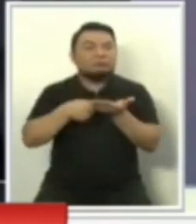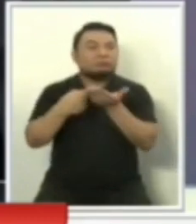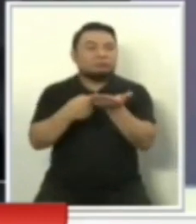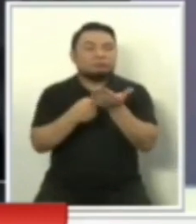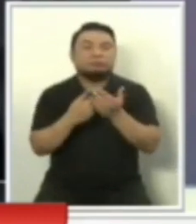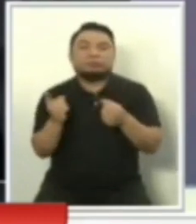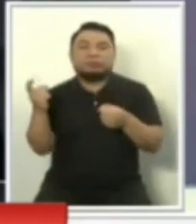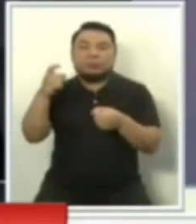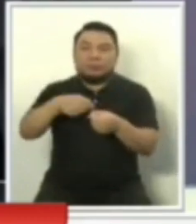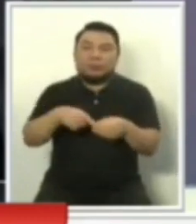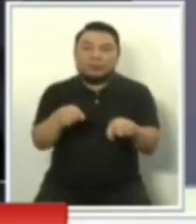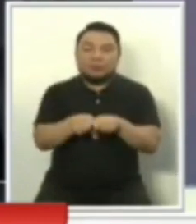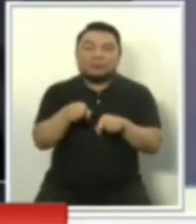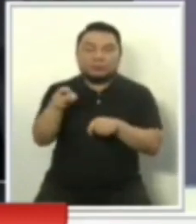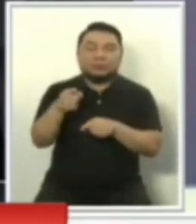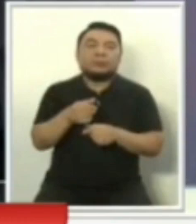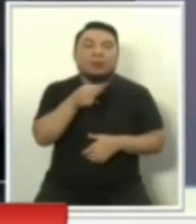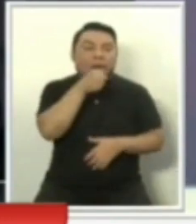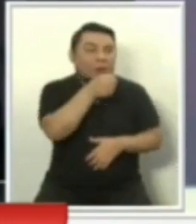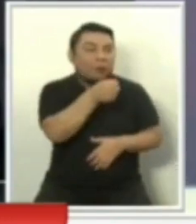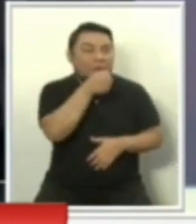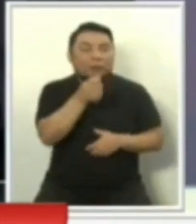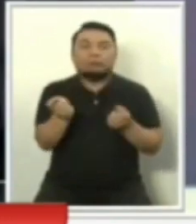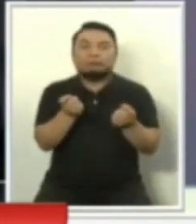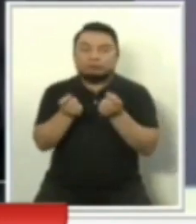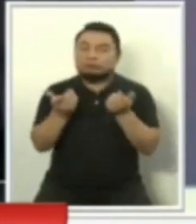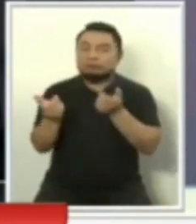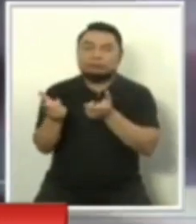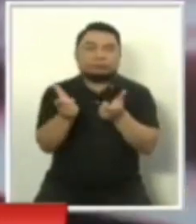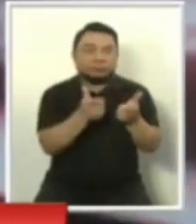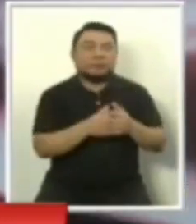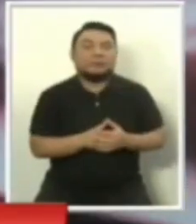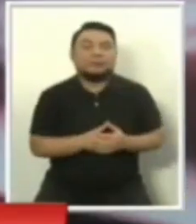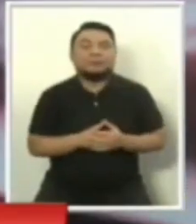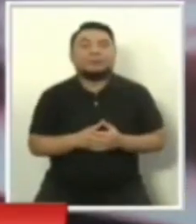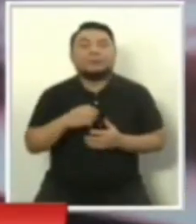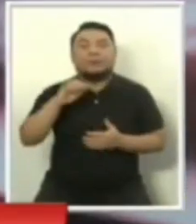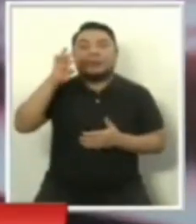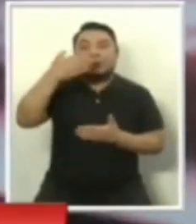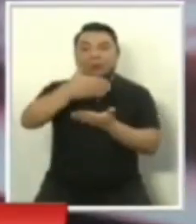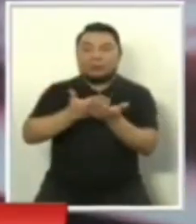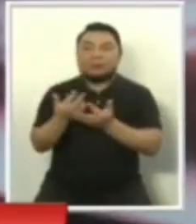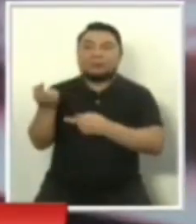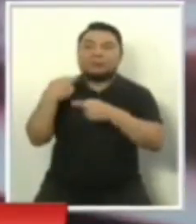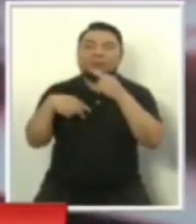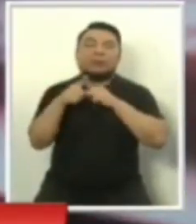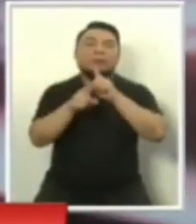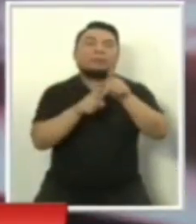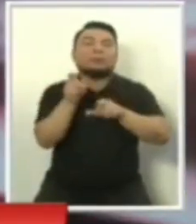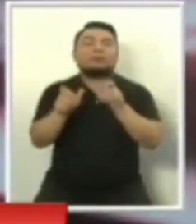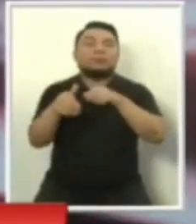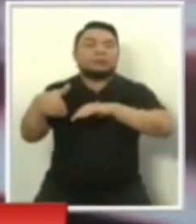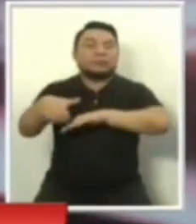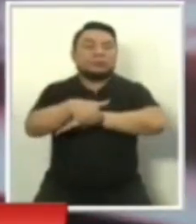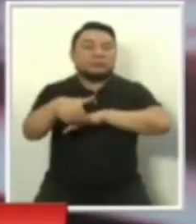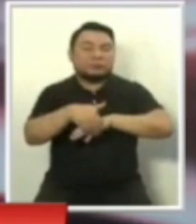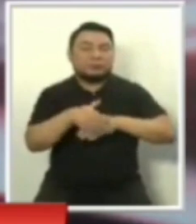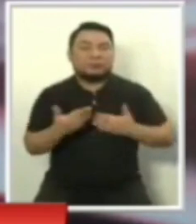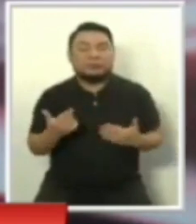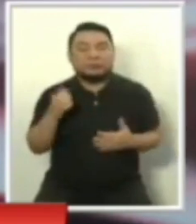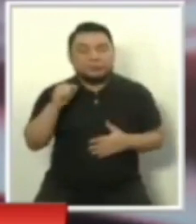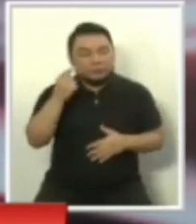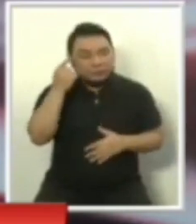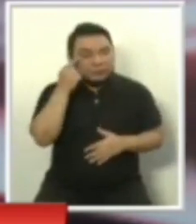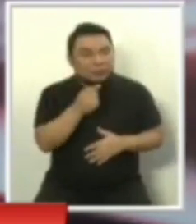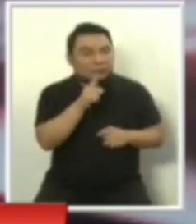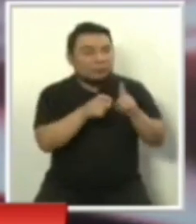participación, además, que señalas de los moderadores que va a ser crucial. Bloque cuatro, volvemos a la pregunta ciudadana. Esa vez trata con integridad pública